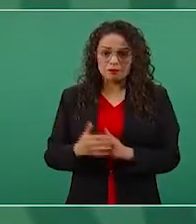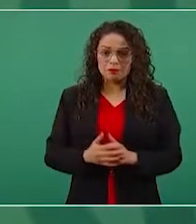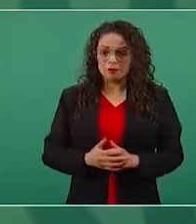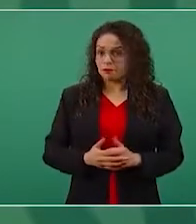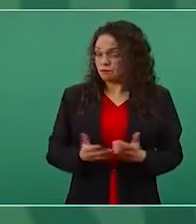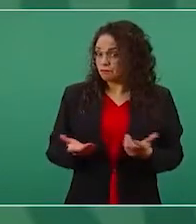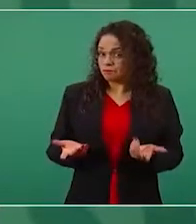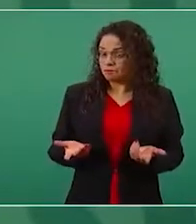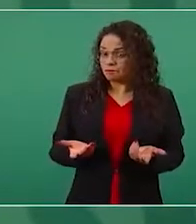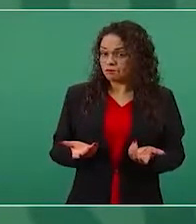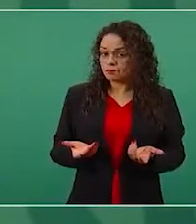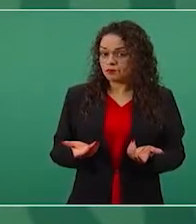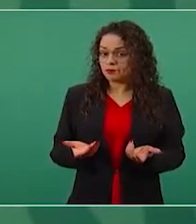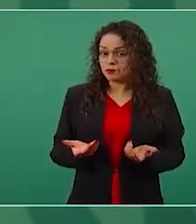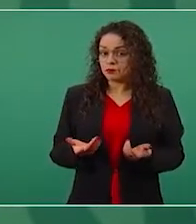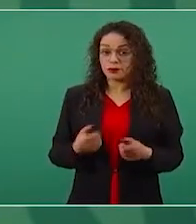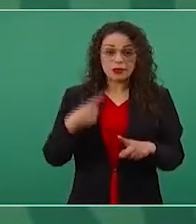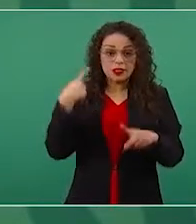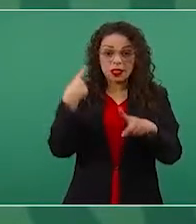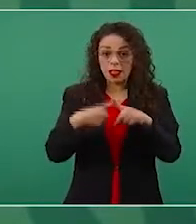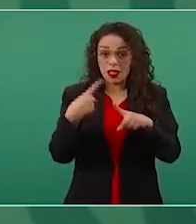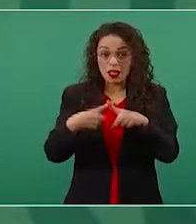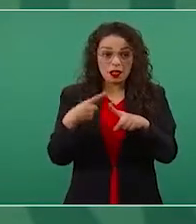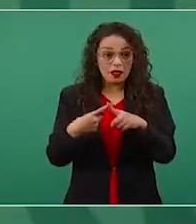Y sea quien sea,